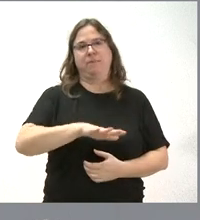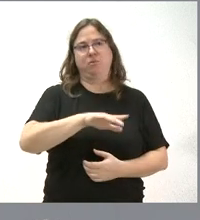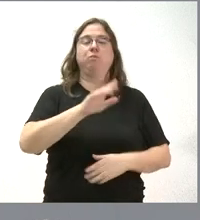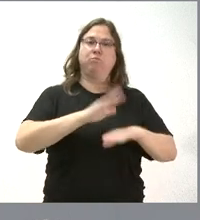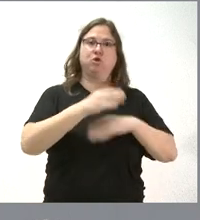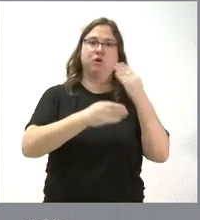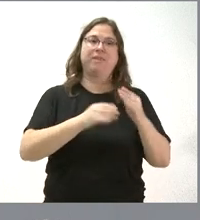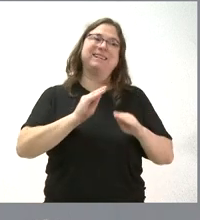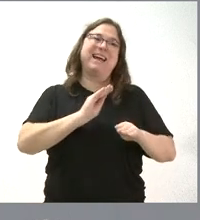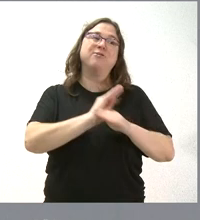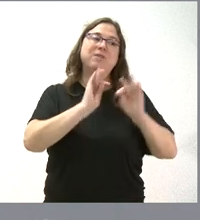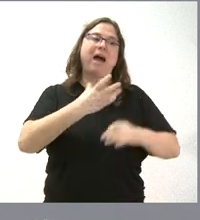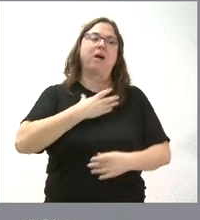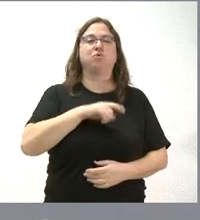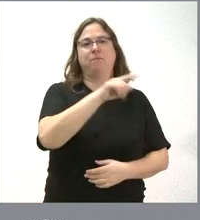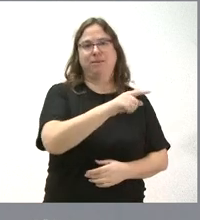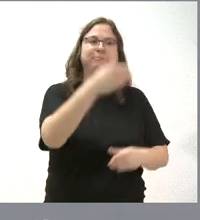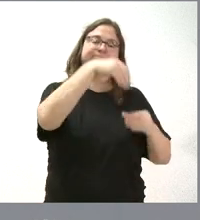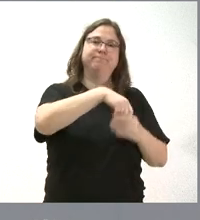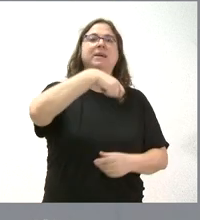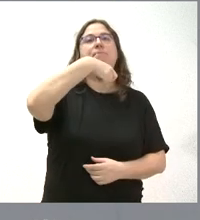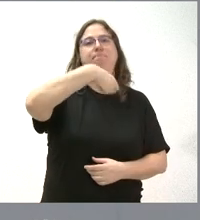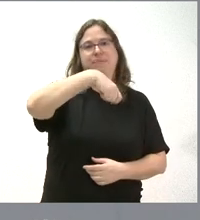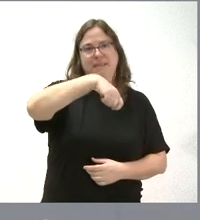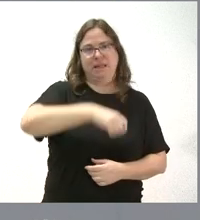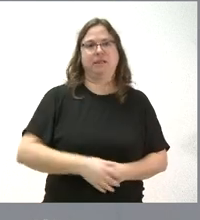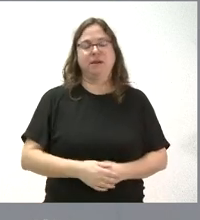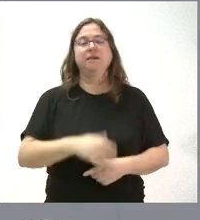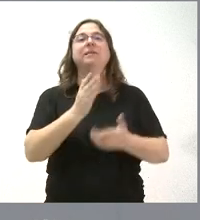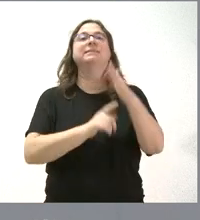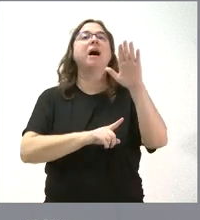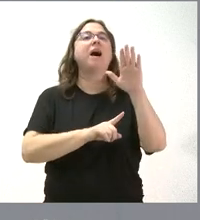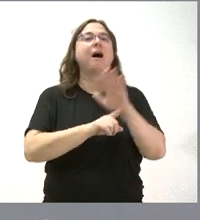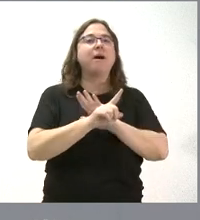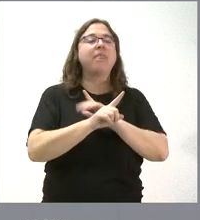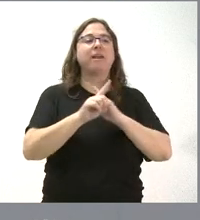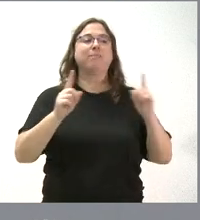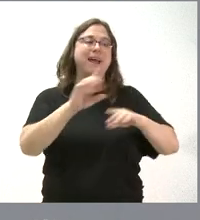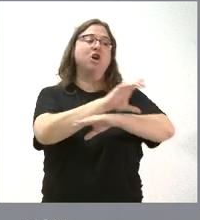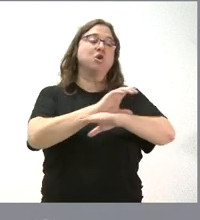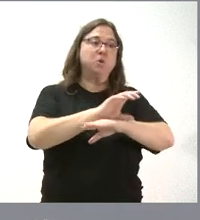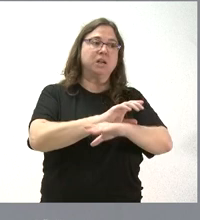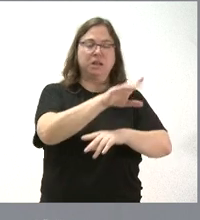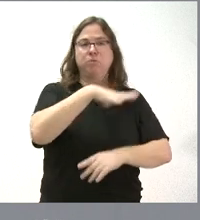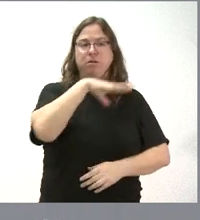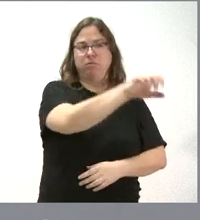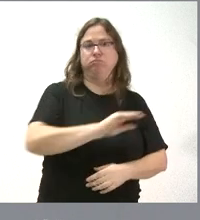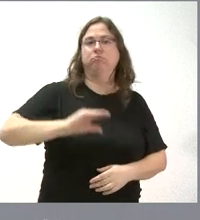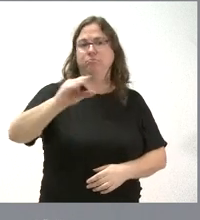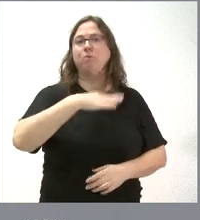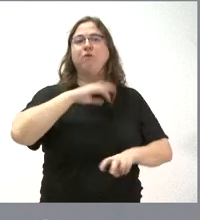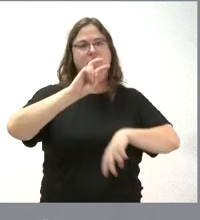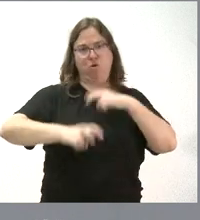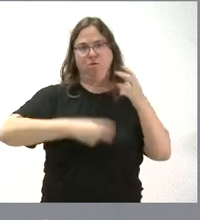medida en que es una ayuda a un ayuntamiento también ha parecido oportuno que, este momento, ya avanzado del año, era la consejería que podía acceder a hacer las modificaciones